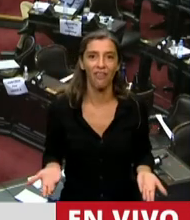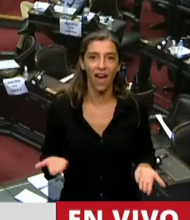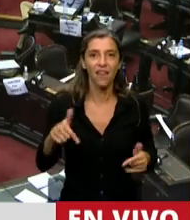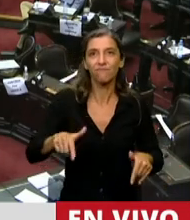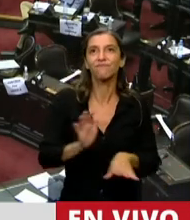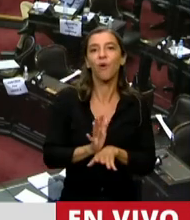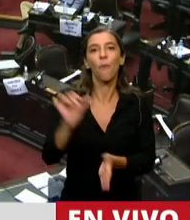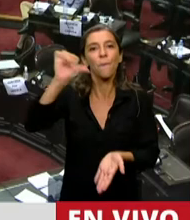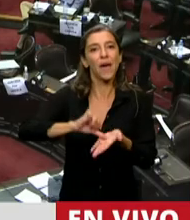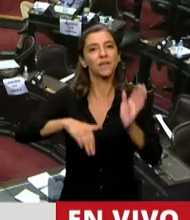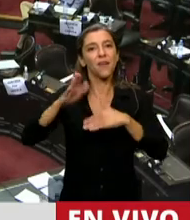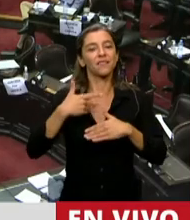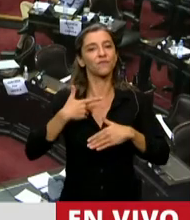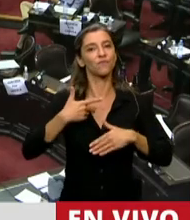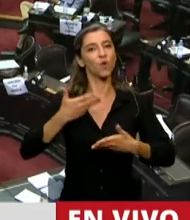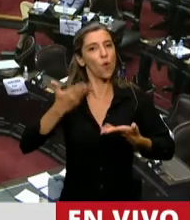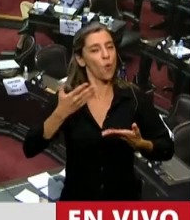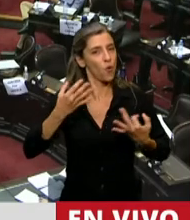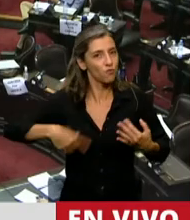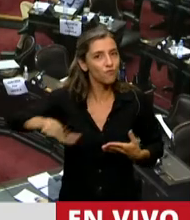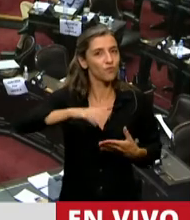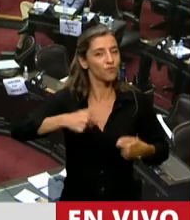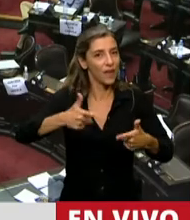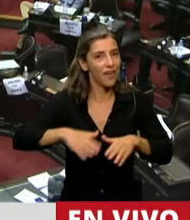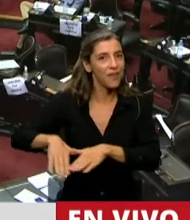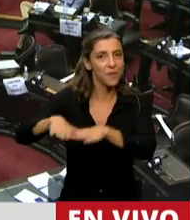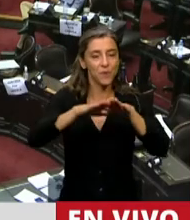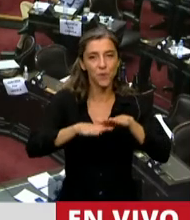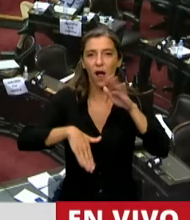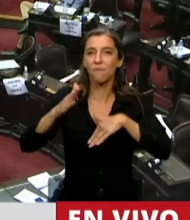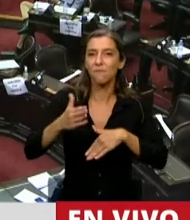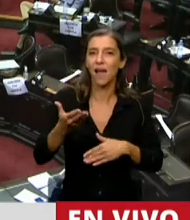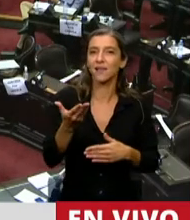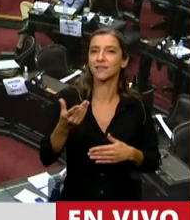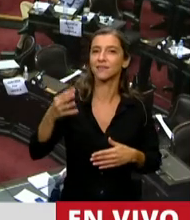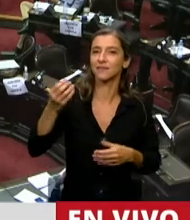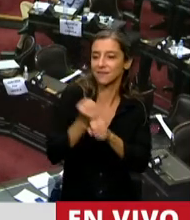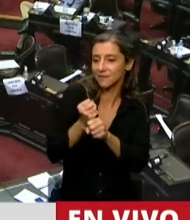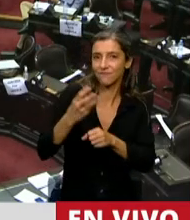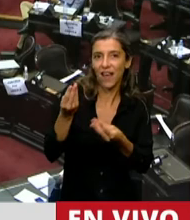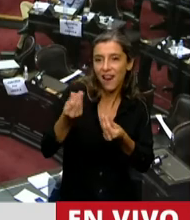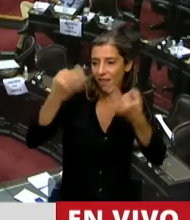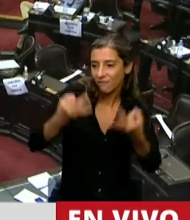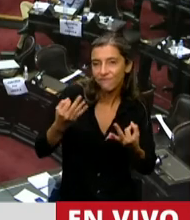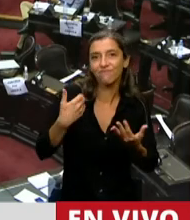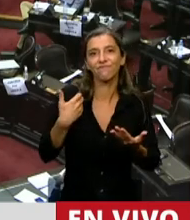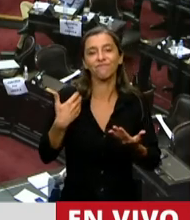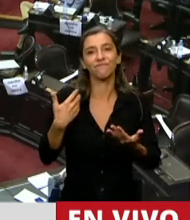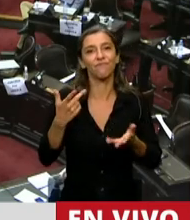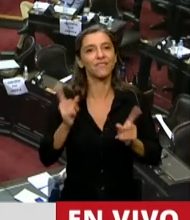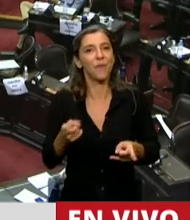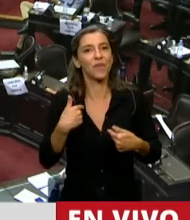justo, un país con mejor calidad de trabajo, con mejor distribución de la riqueza, todos los objetivos que